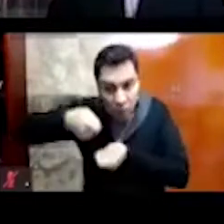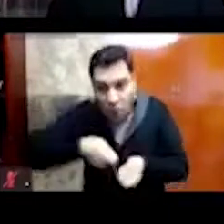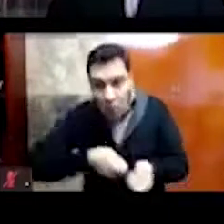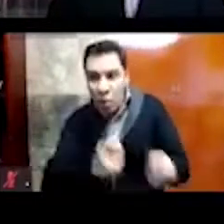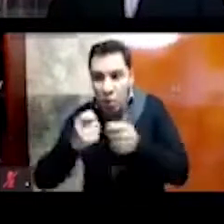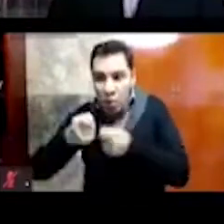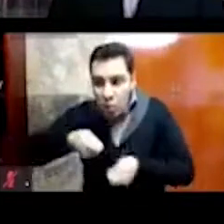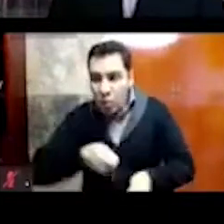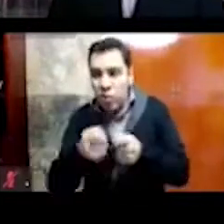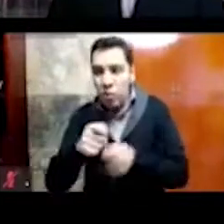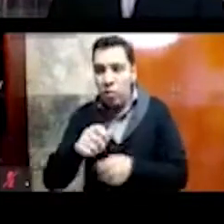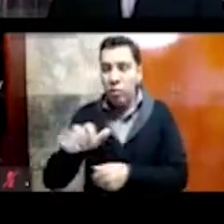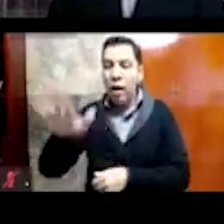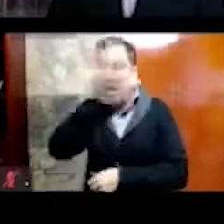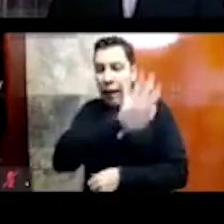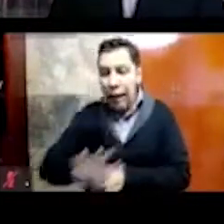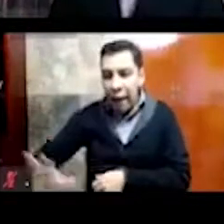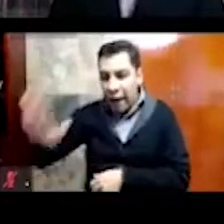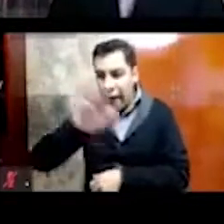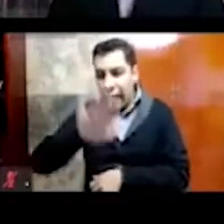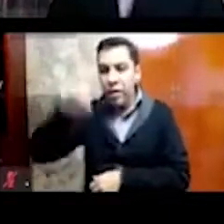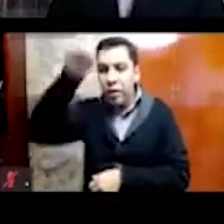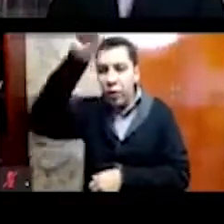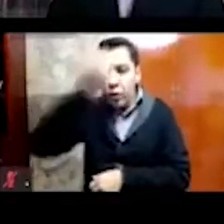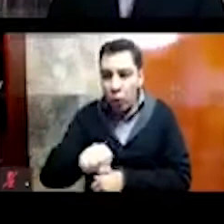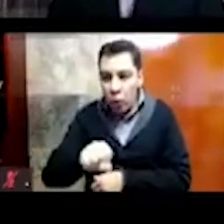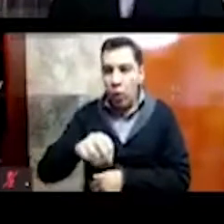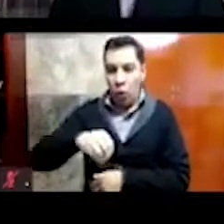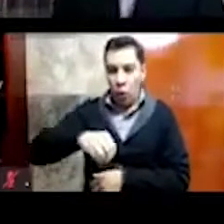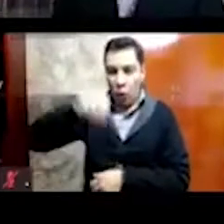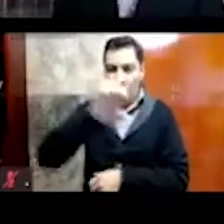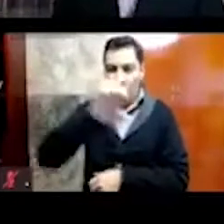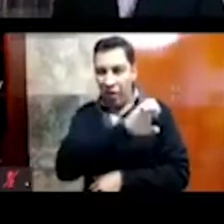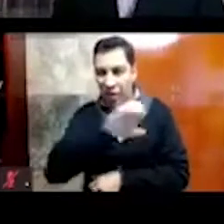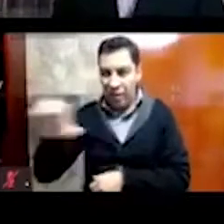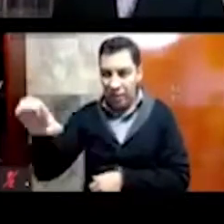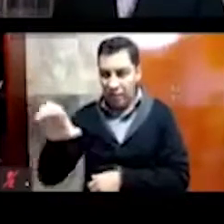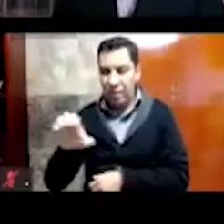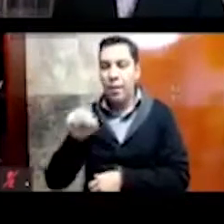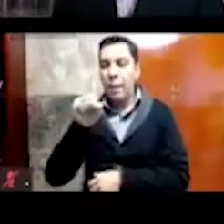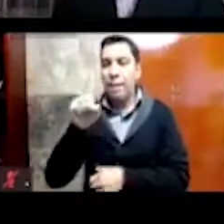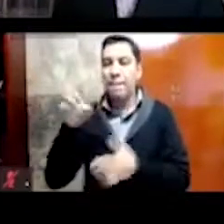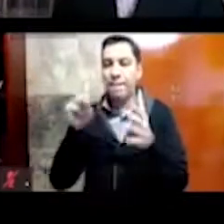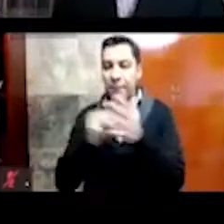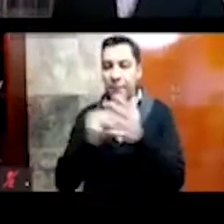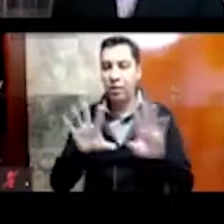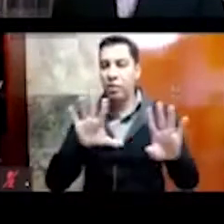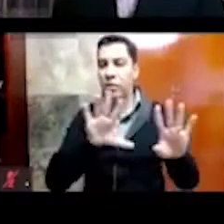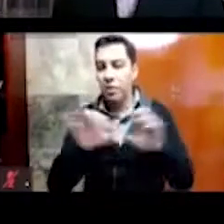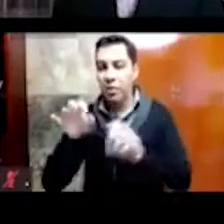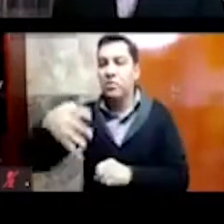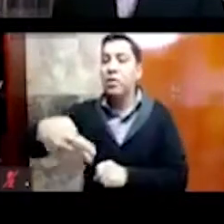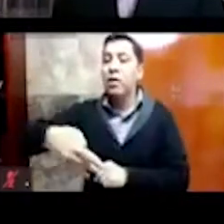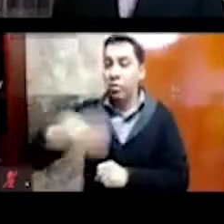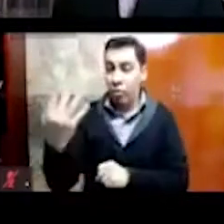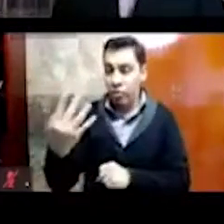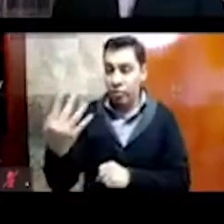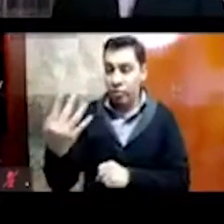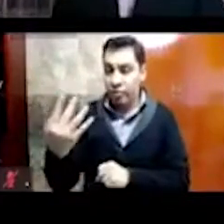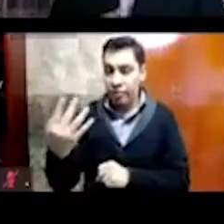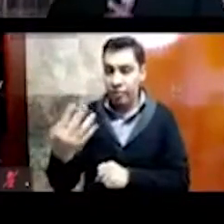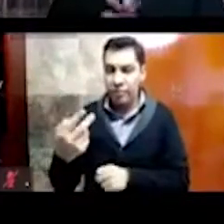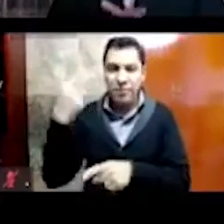suroeste del Templo Mayor. Esto fue en 1914, de los trabajos que lleva a cabo,